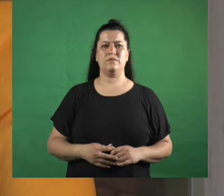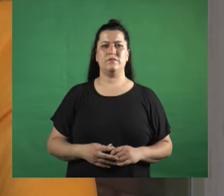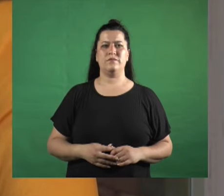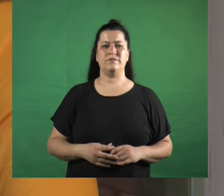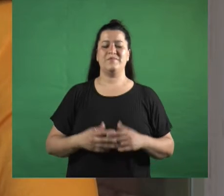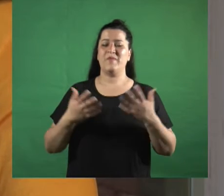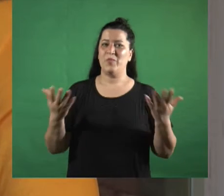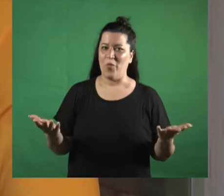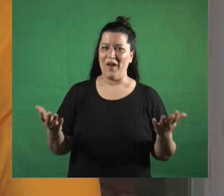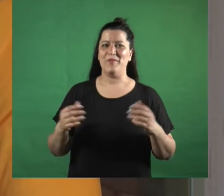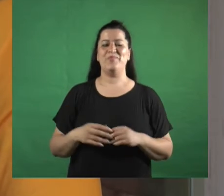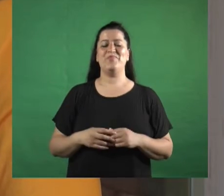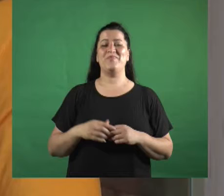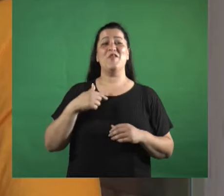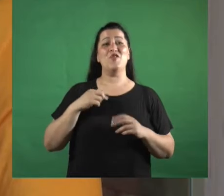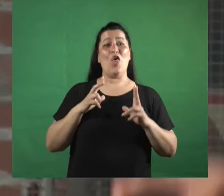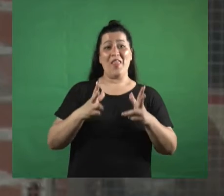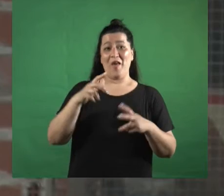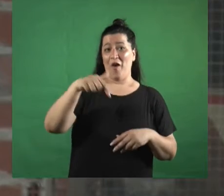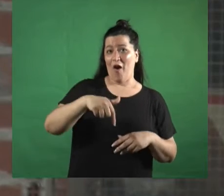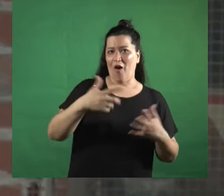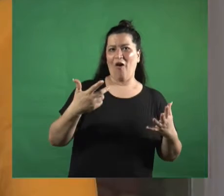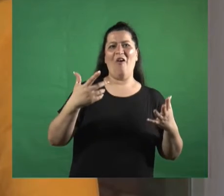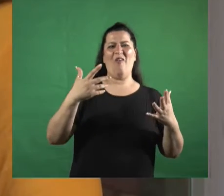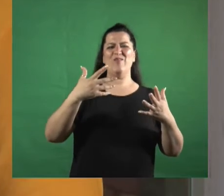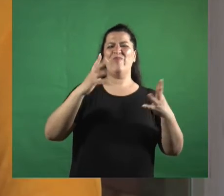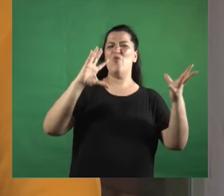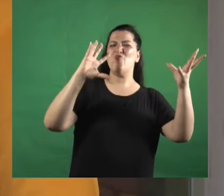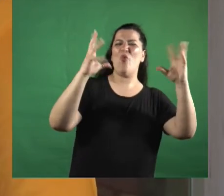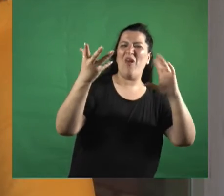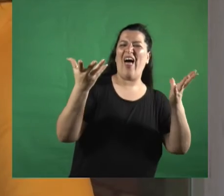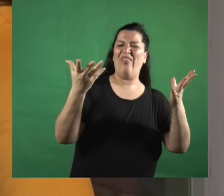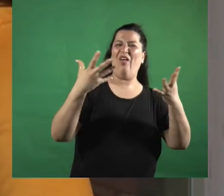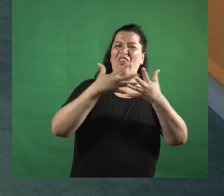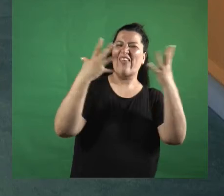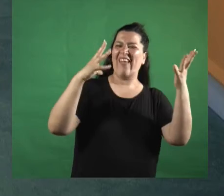bueno si te digo que está un poco nublado que día negro